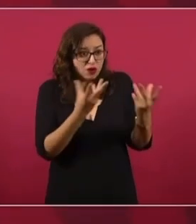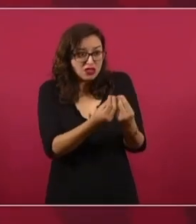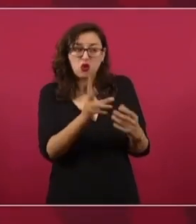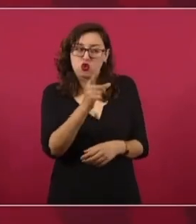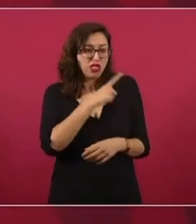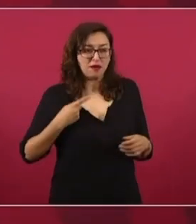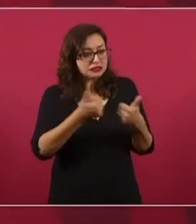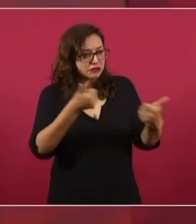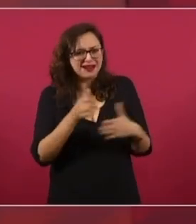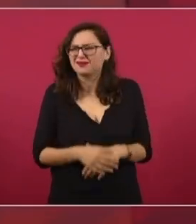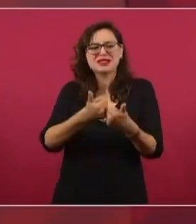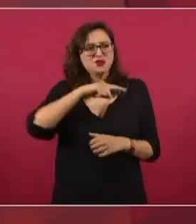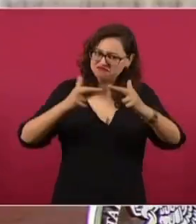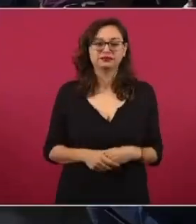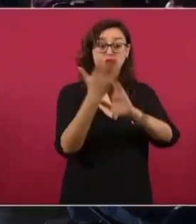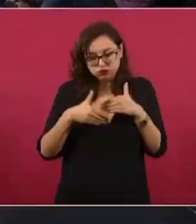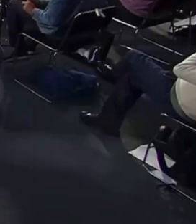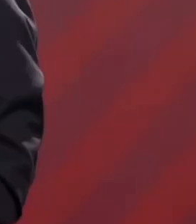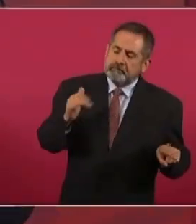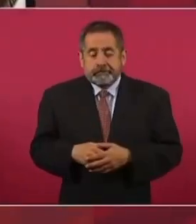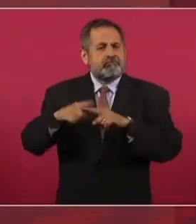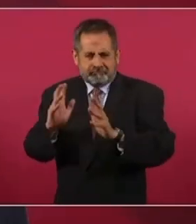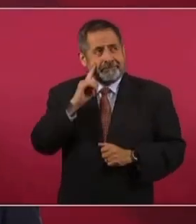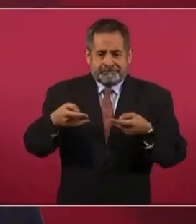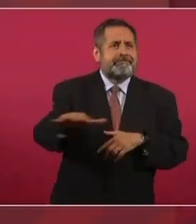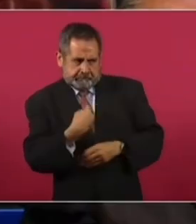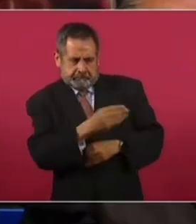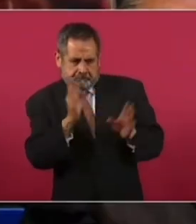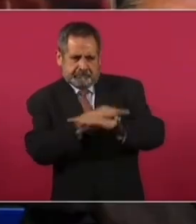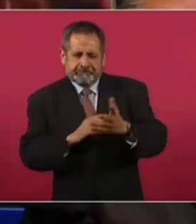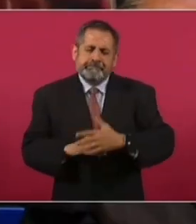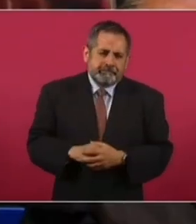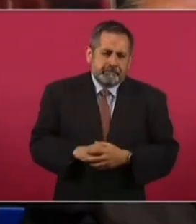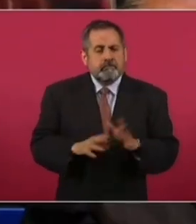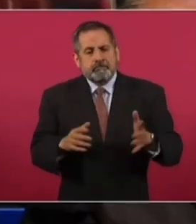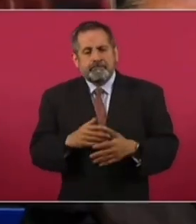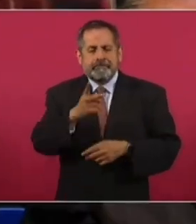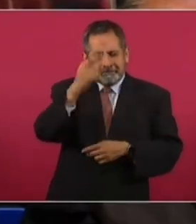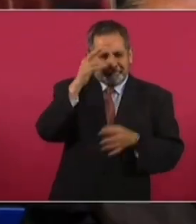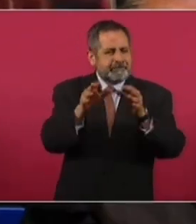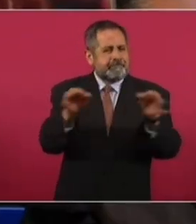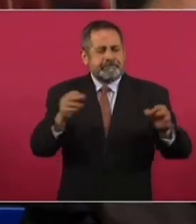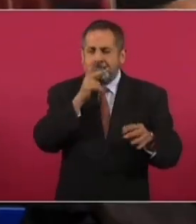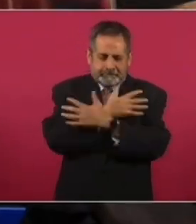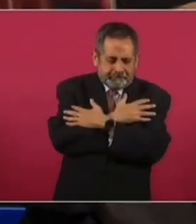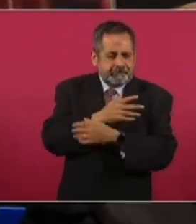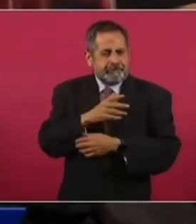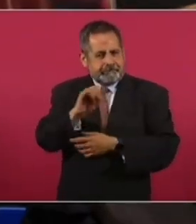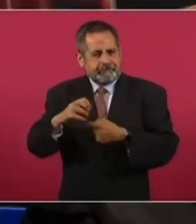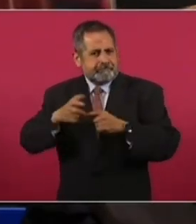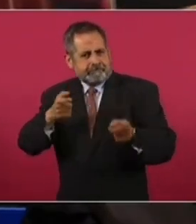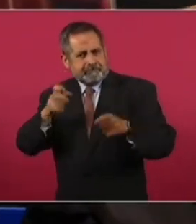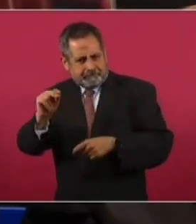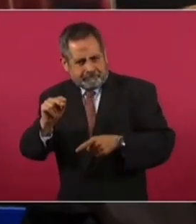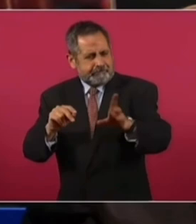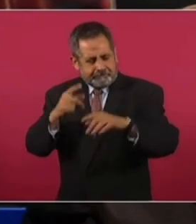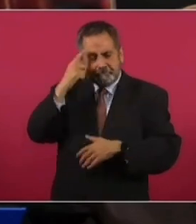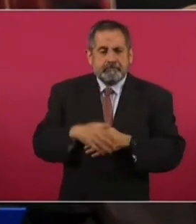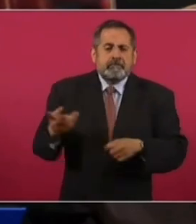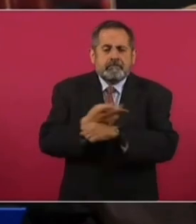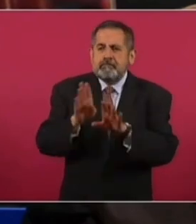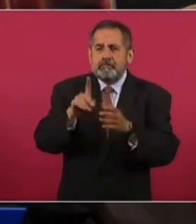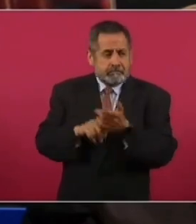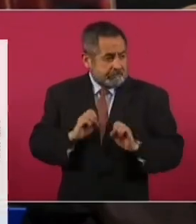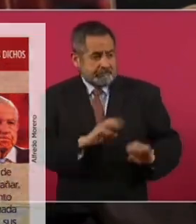relación con todas las iglesias. 20 minutos después. Más allá de la frase abrazos no balazos, ¿cómo se define la estrategia? Si es en todo caso, porque algunos la ven